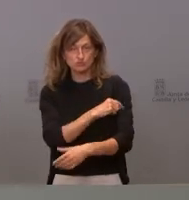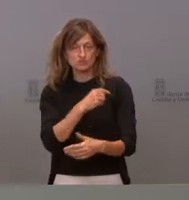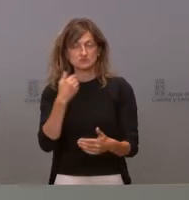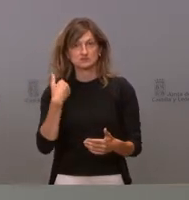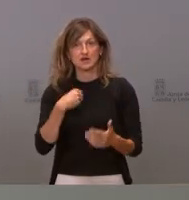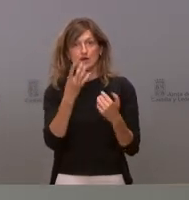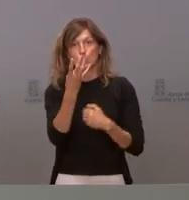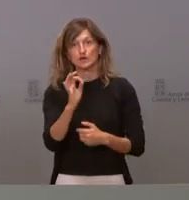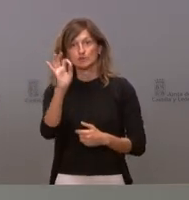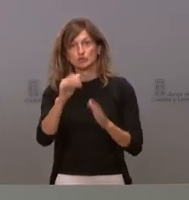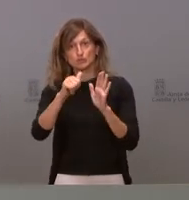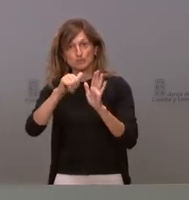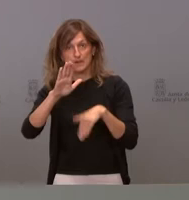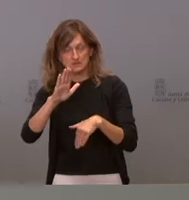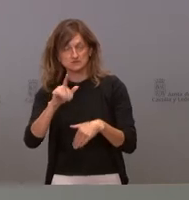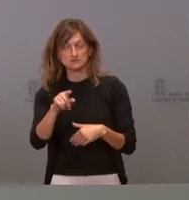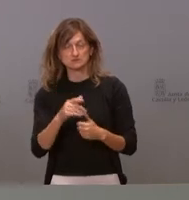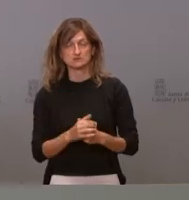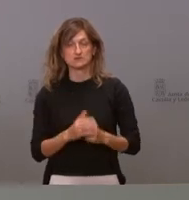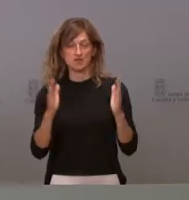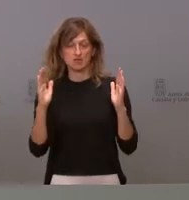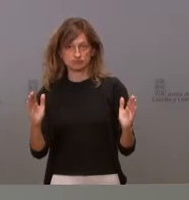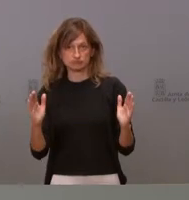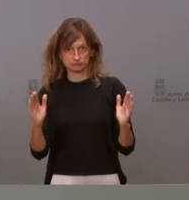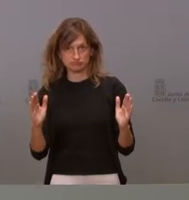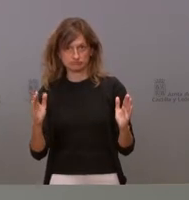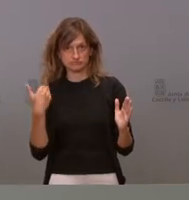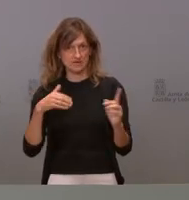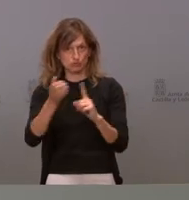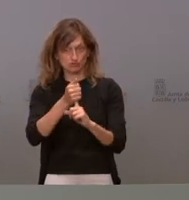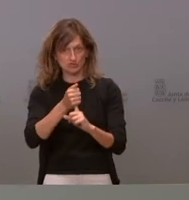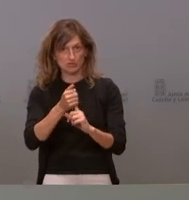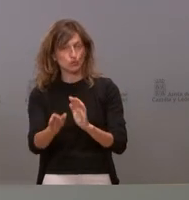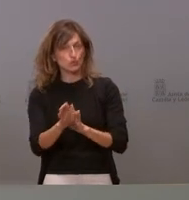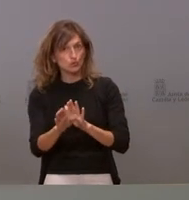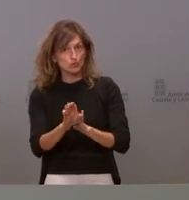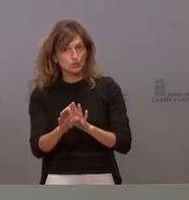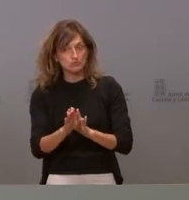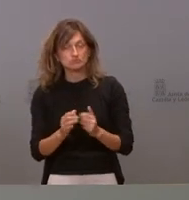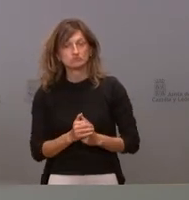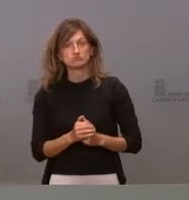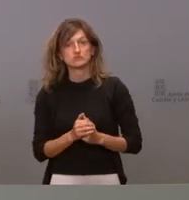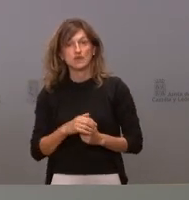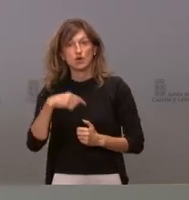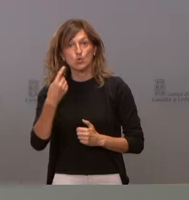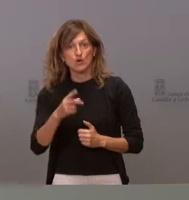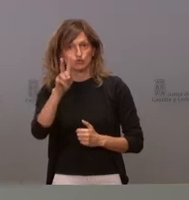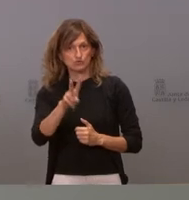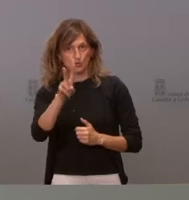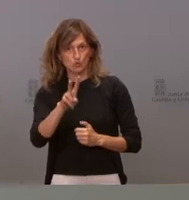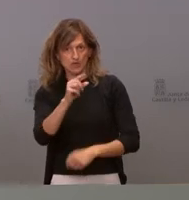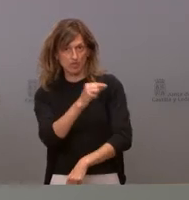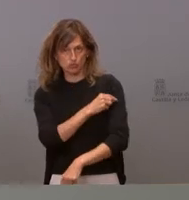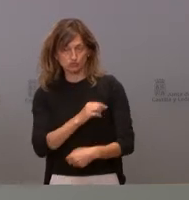en más del 40% ya de ese bloque de edad, seguir y en ese momento ya seguir con segundas dosis y